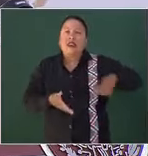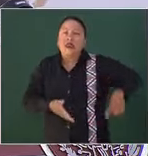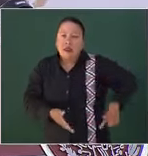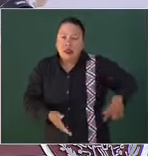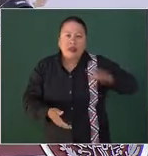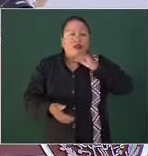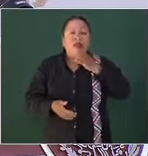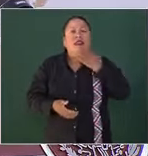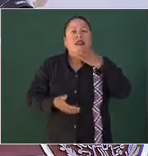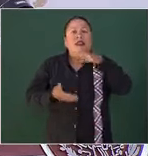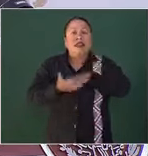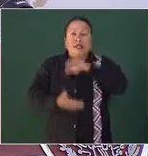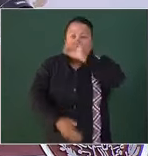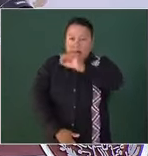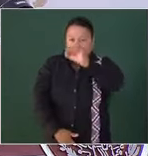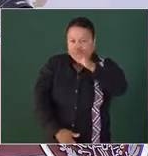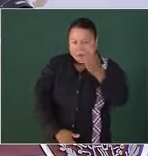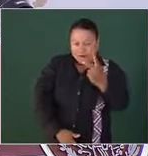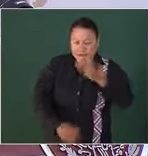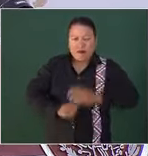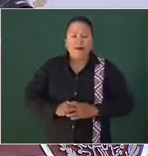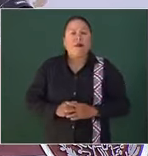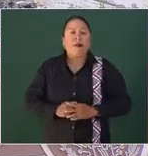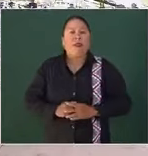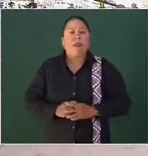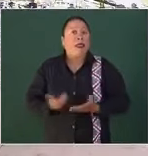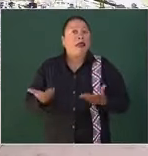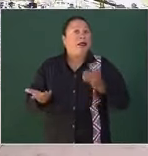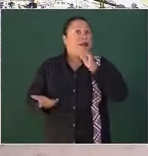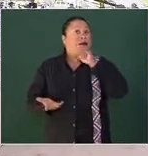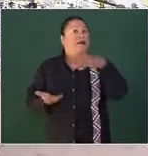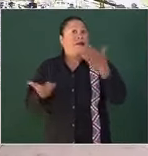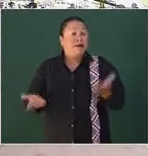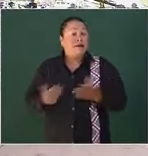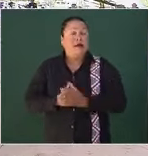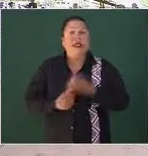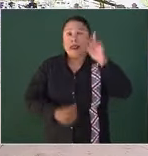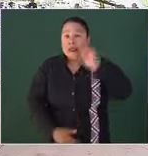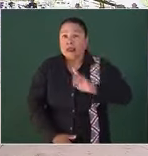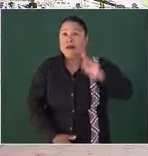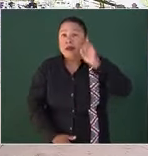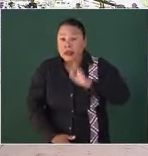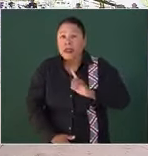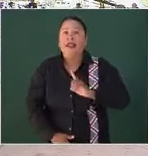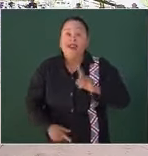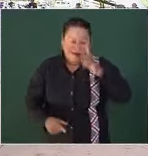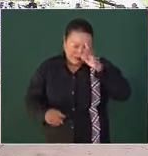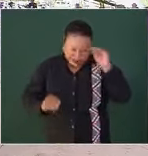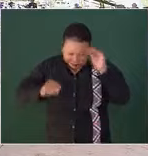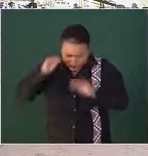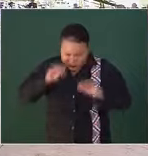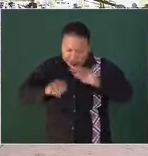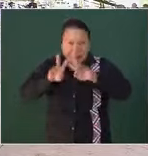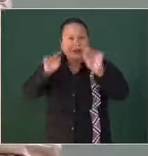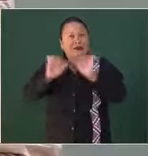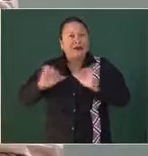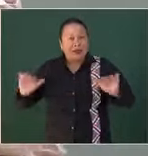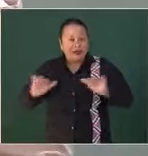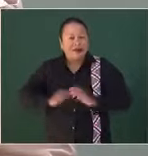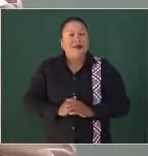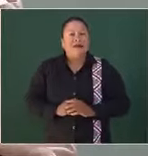Secretaría de Seguridad y Protección Ciudadana. También las Mujeres Constructoras de Paz.